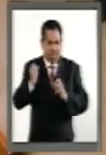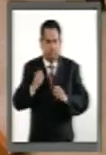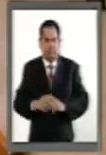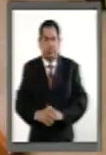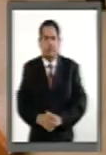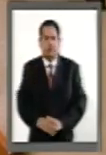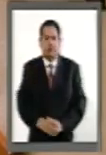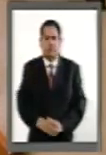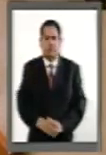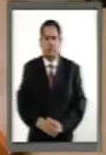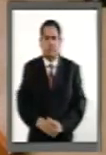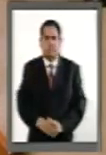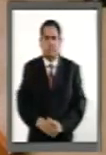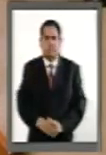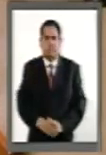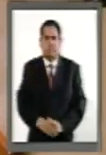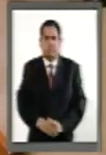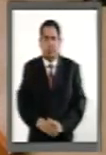Muchas gracias. Muchas